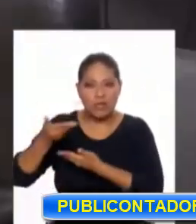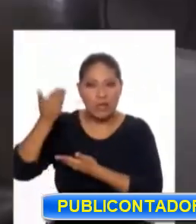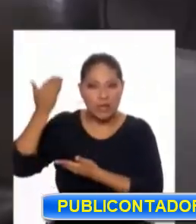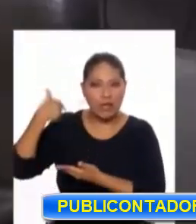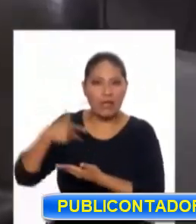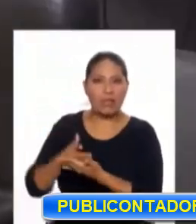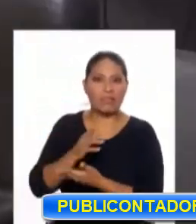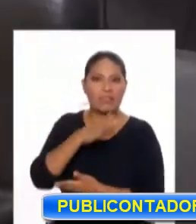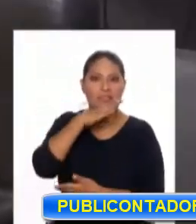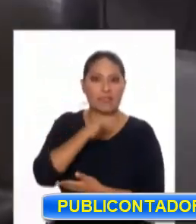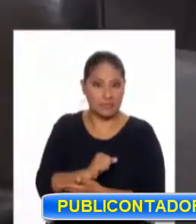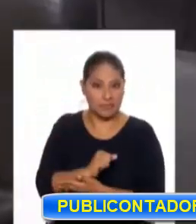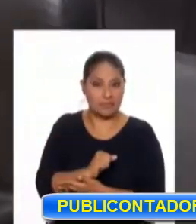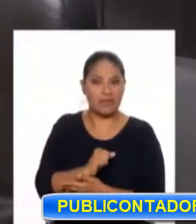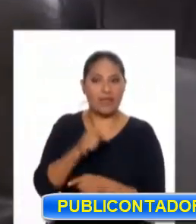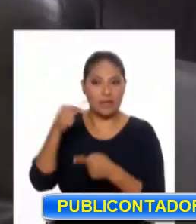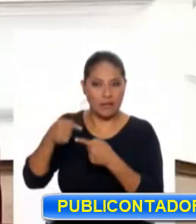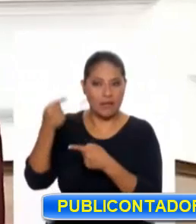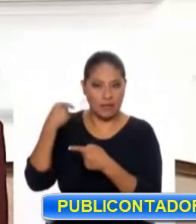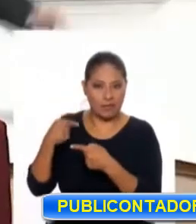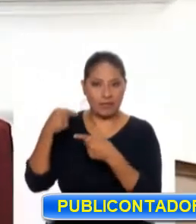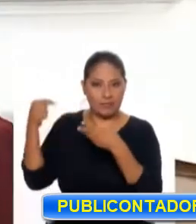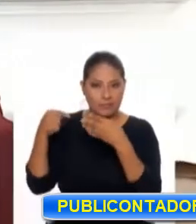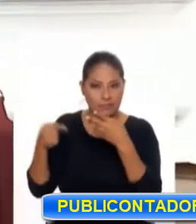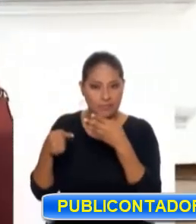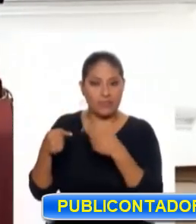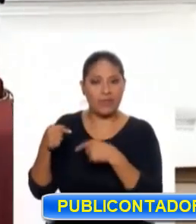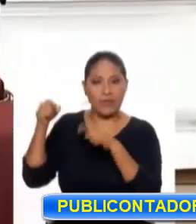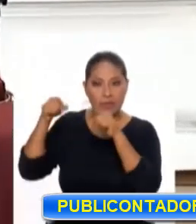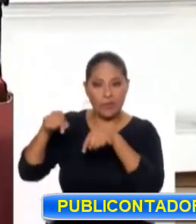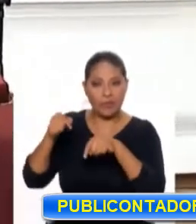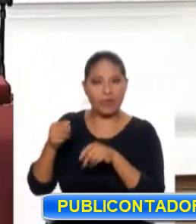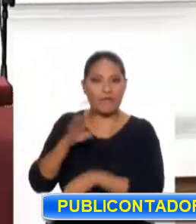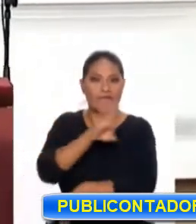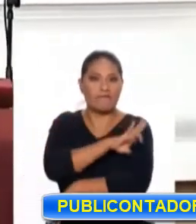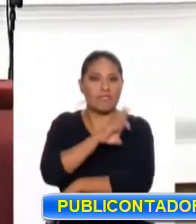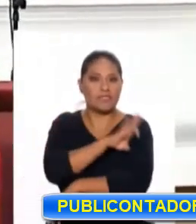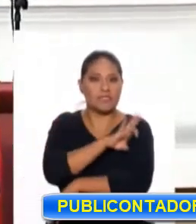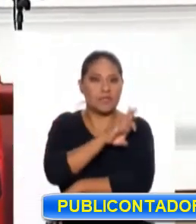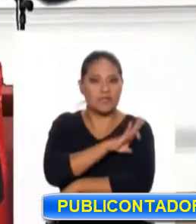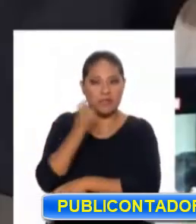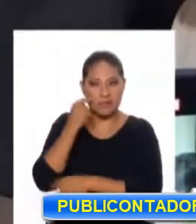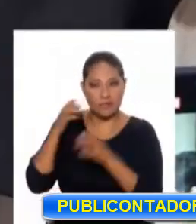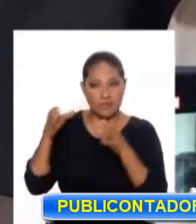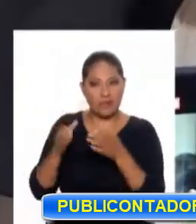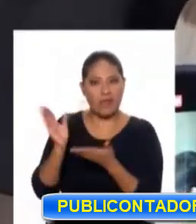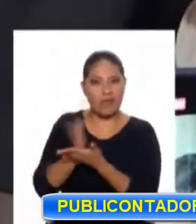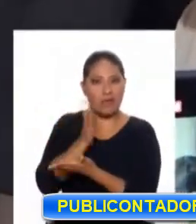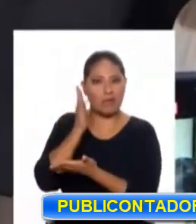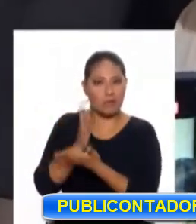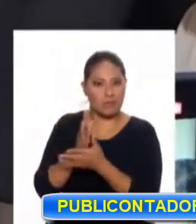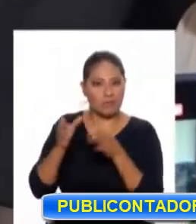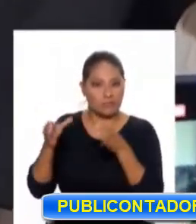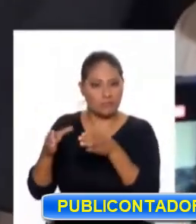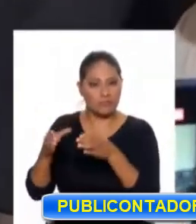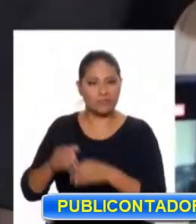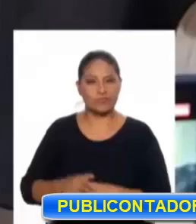El pedido fue presentado por la segunda Fiscalía especializada en delitos cometidos por funcionarios públicos.